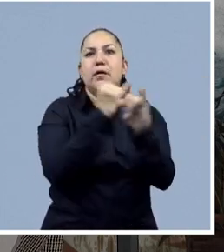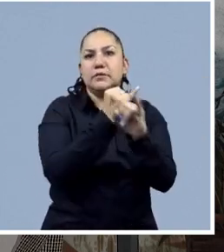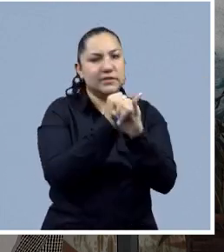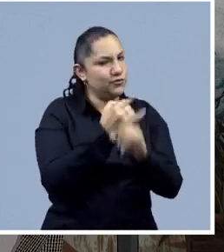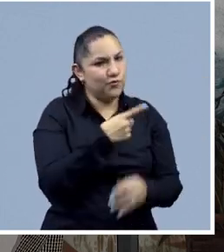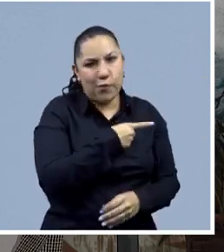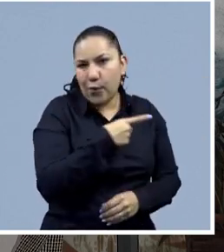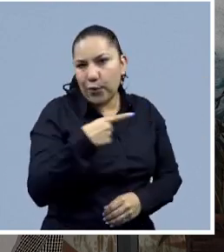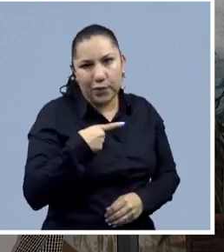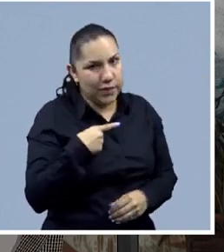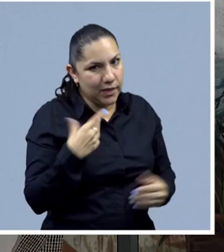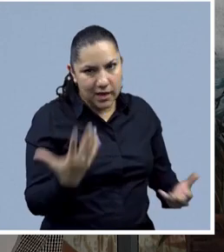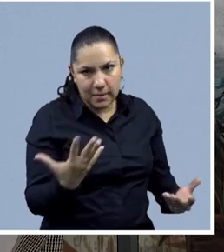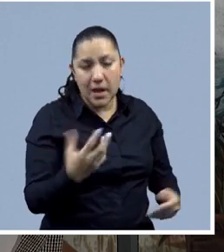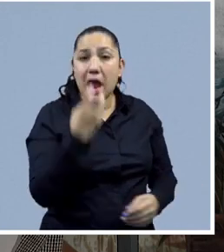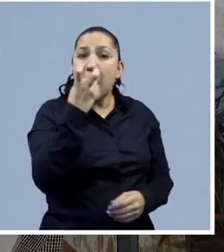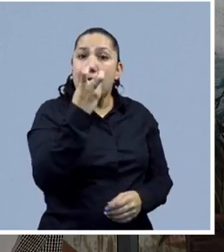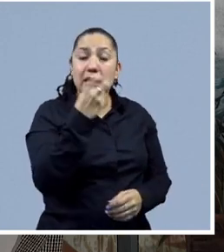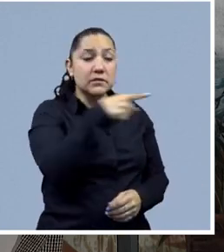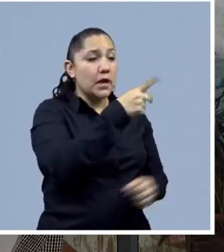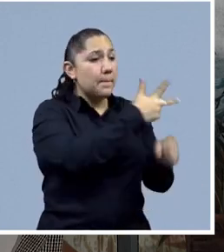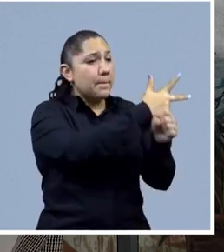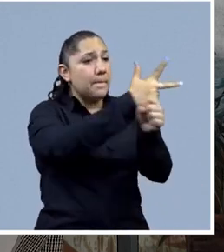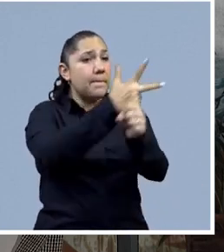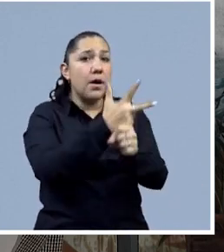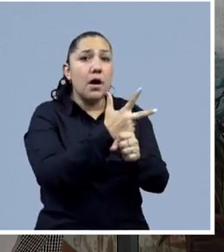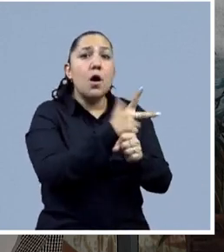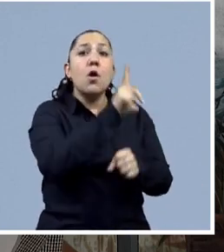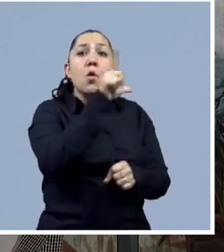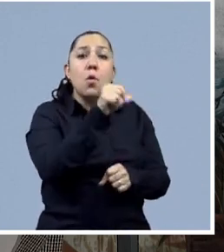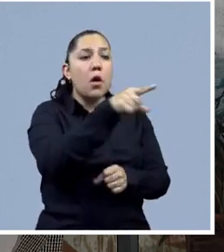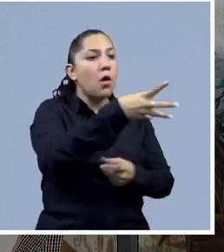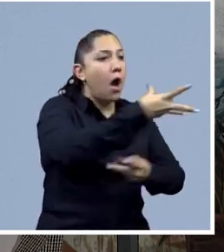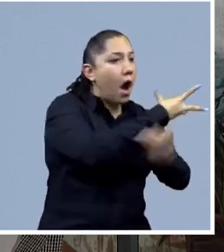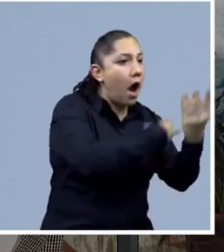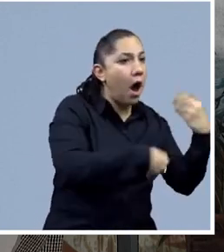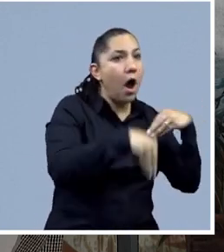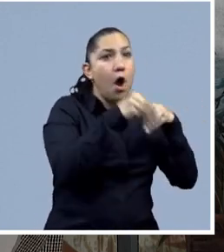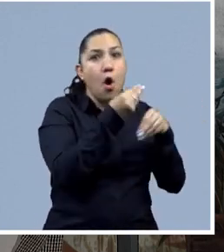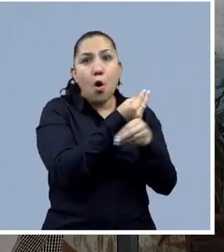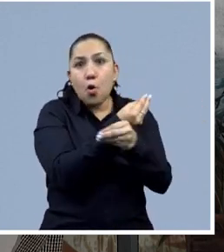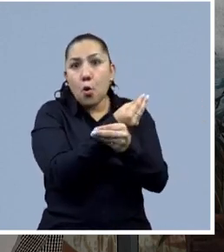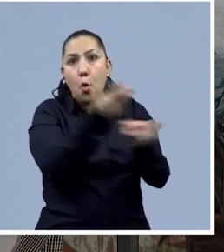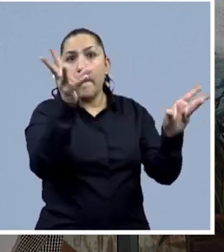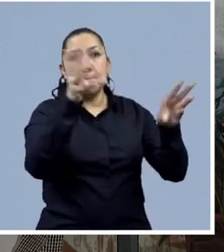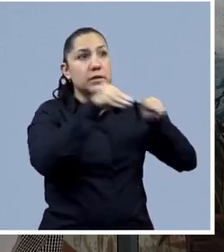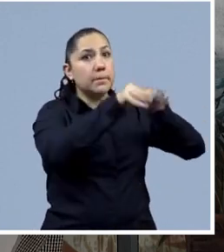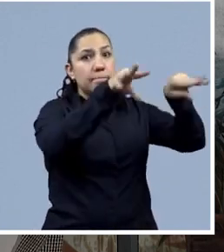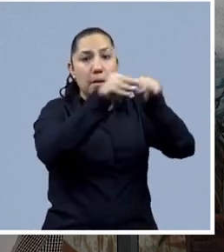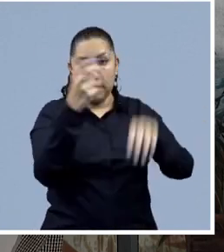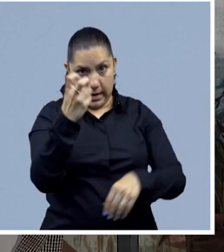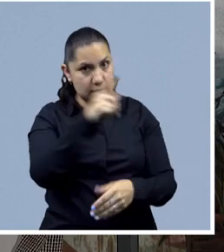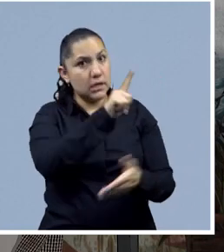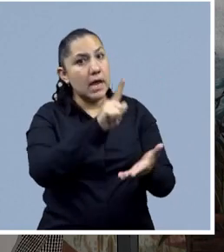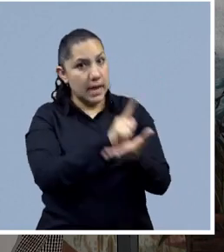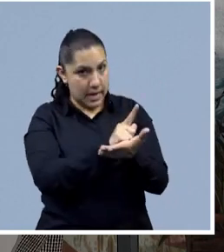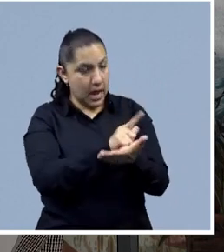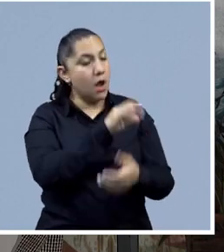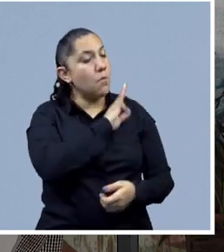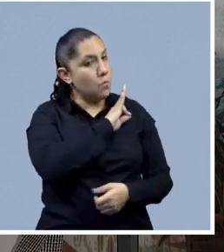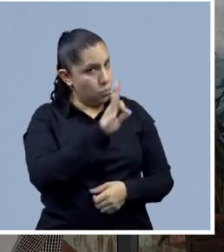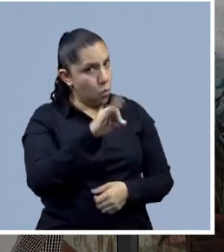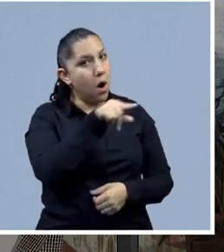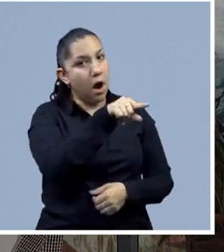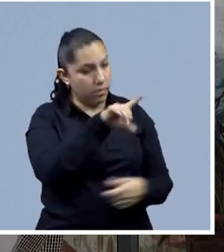ahí, exacto, justamente en esa parte de compartir, es donde puede entrar la ley, Ingrid, que actualmente, de hecho, el gobierno de